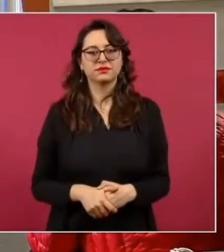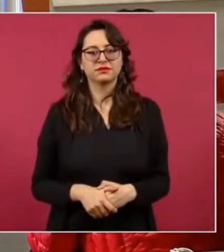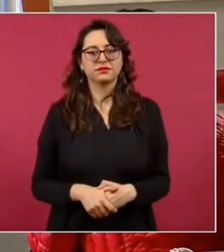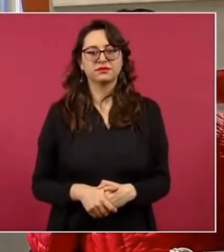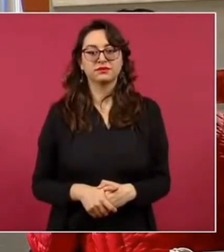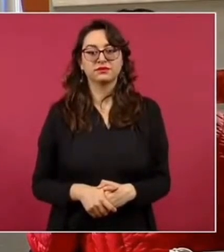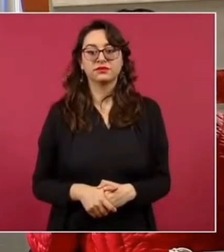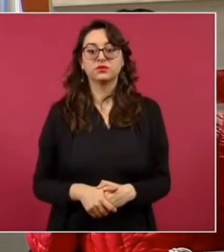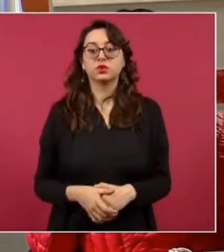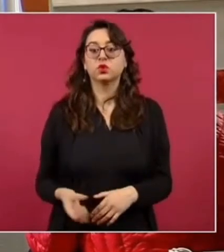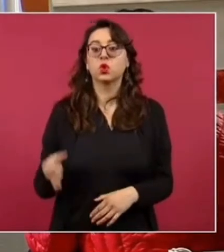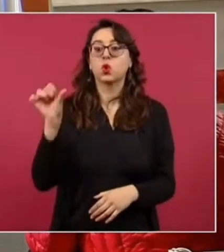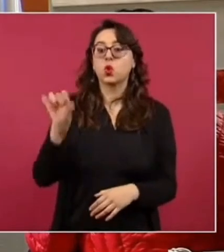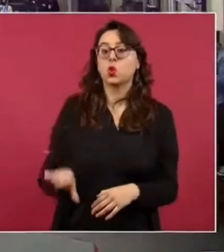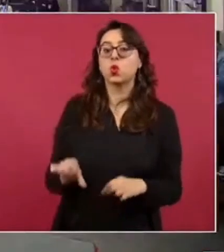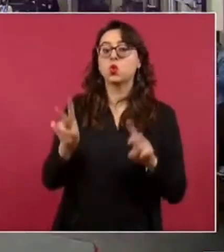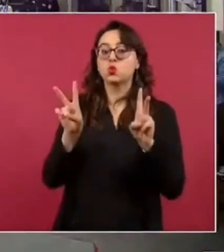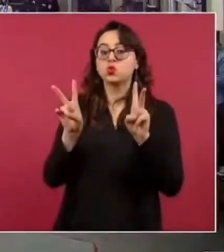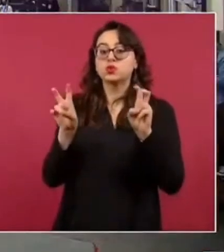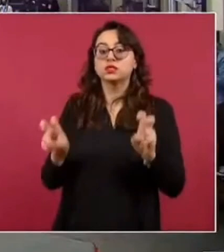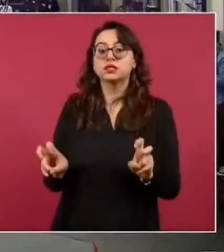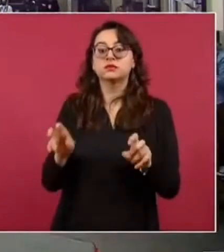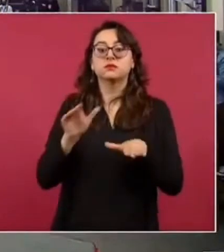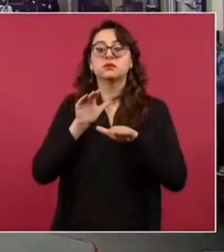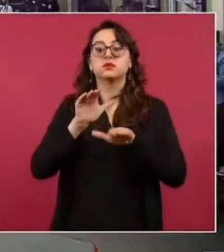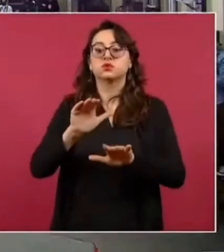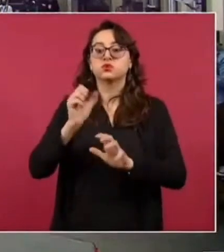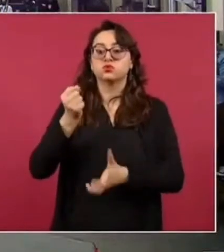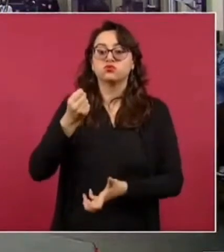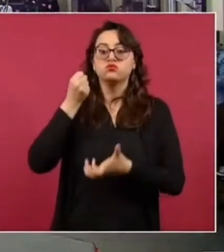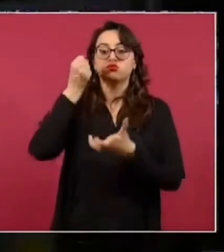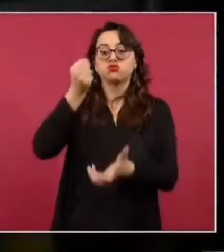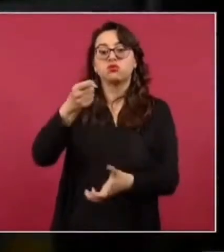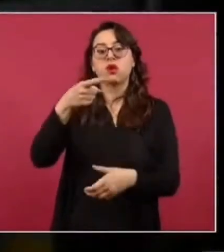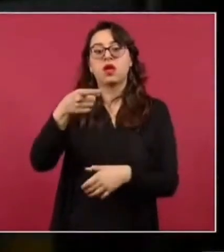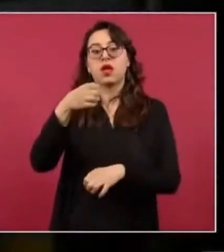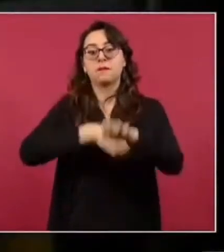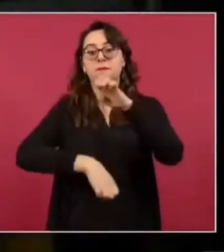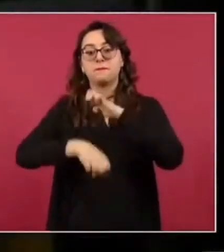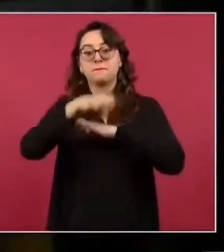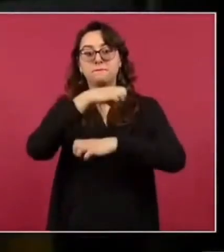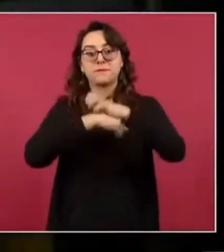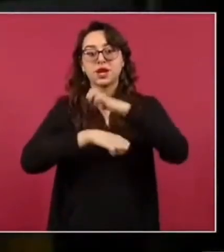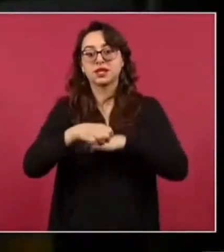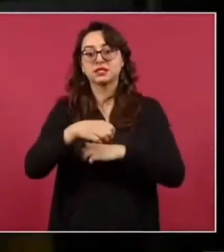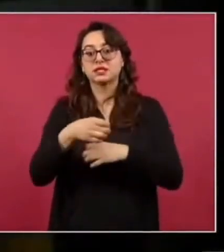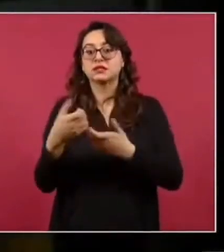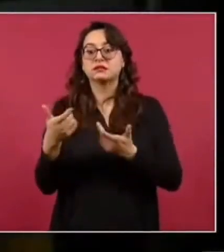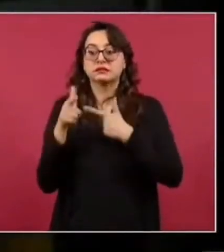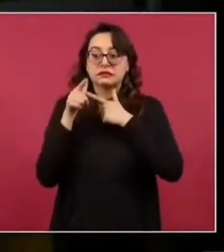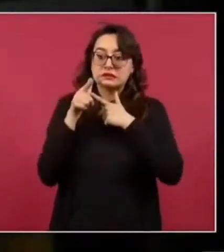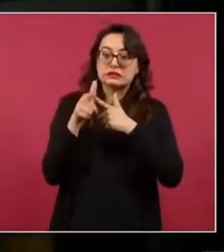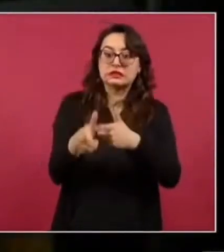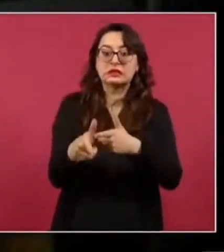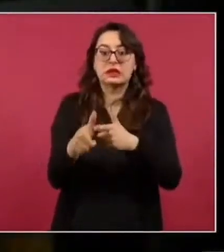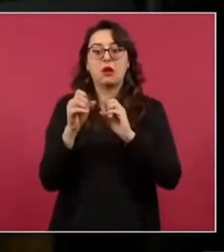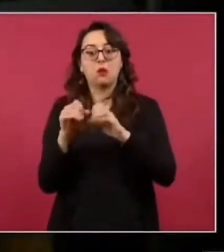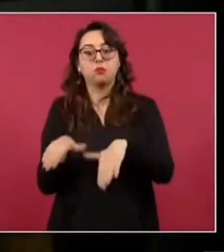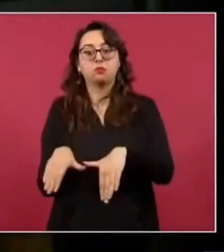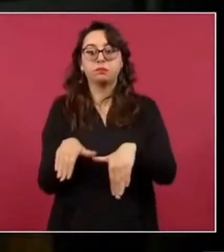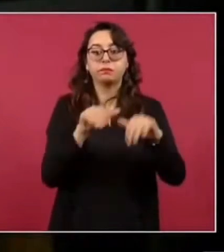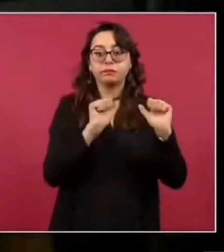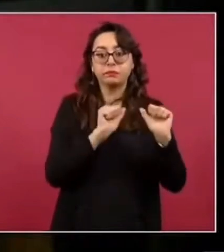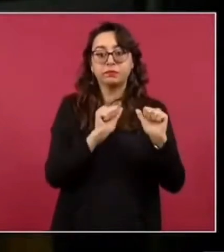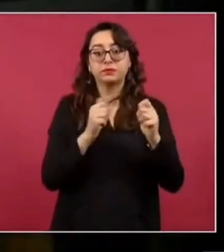hoy en el tema de las de las inversiones de estas empresas estadounidenses en México presidente si hay un